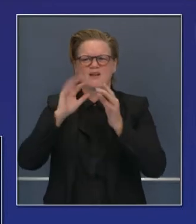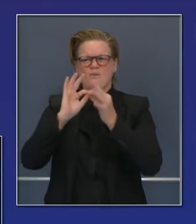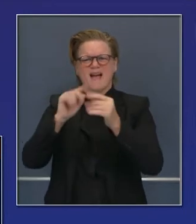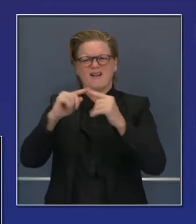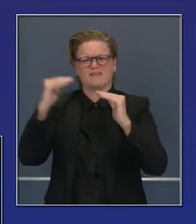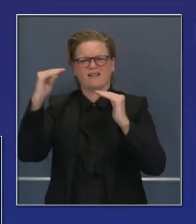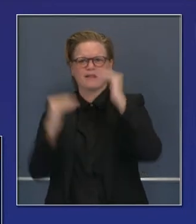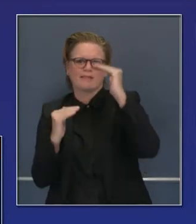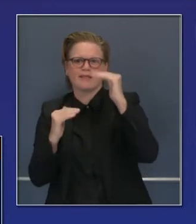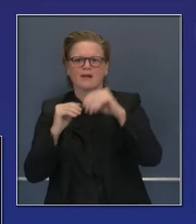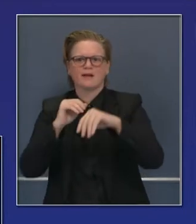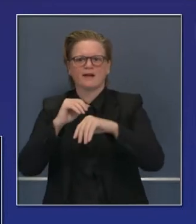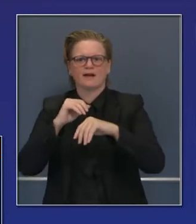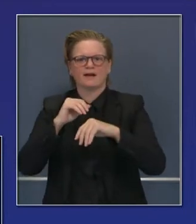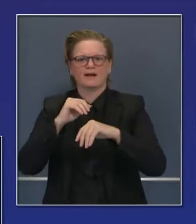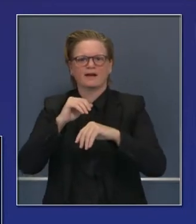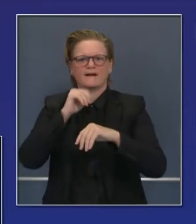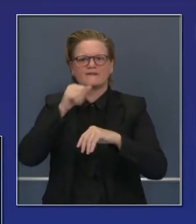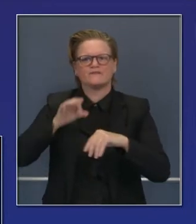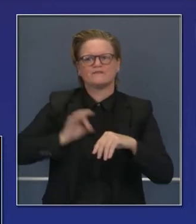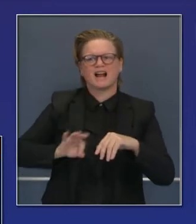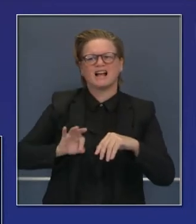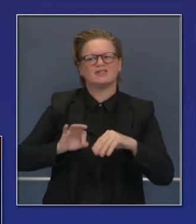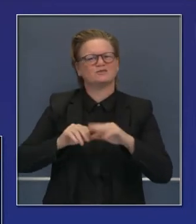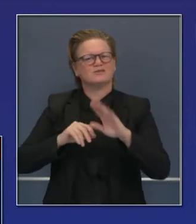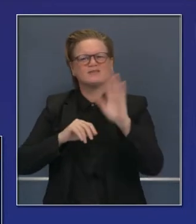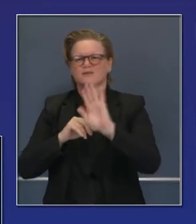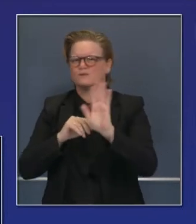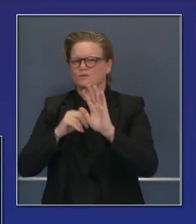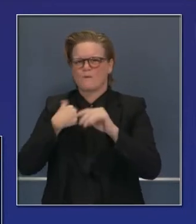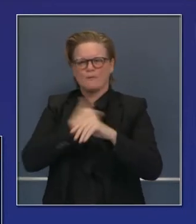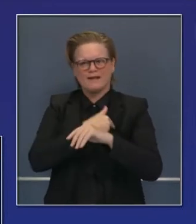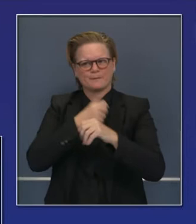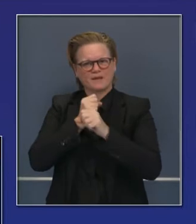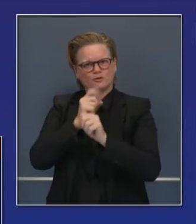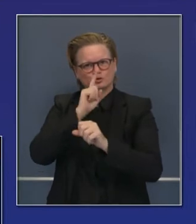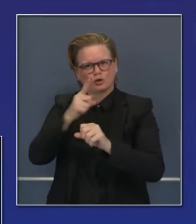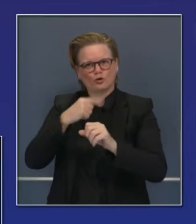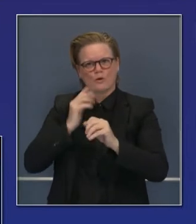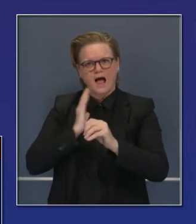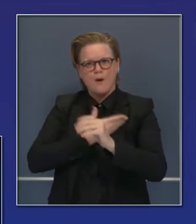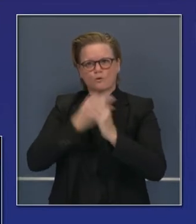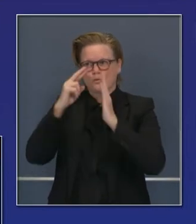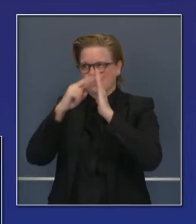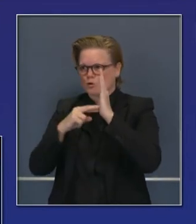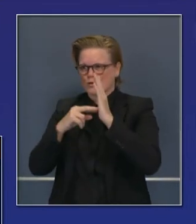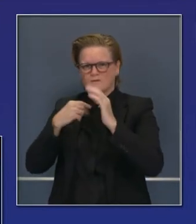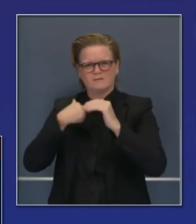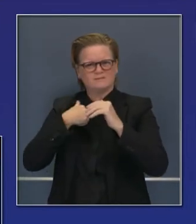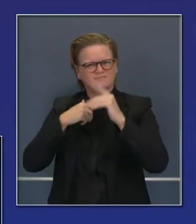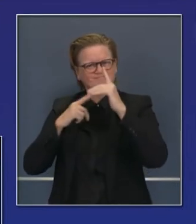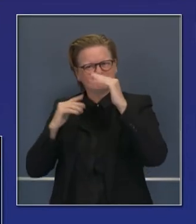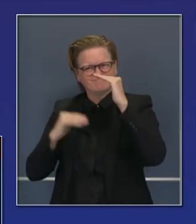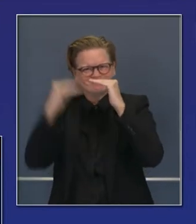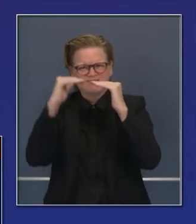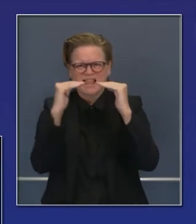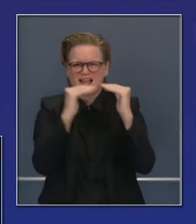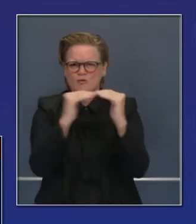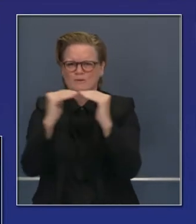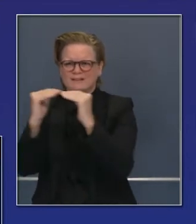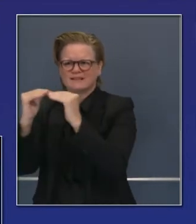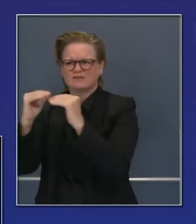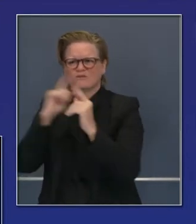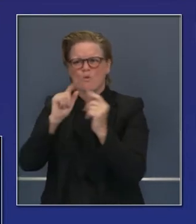orden de quedarse en casa y por estas pautas, dependiendo del nivel en que se encuentran en nuestro